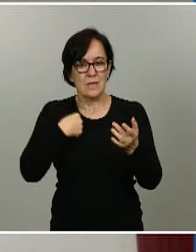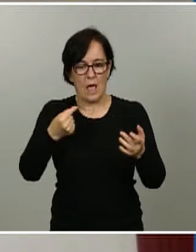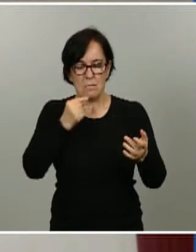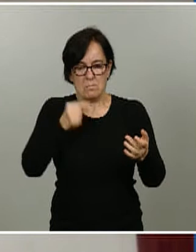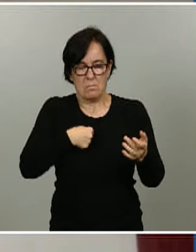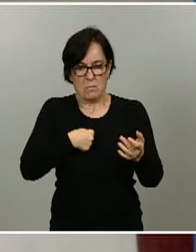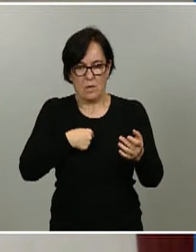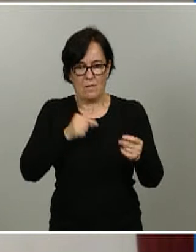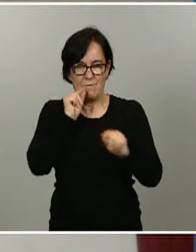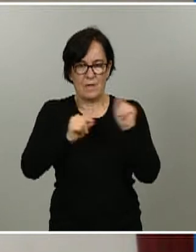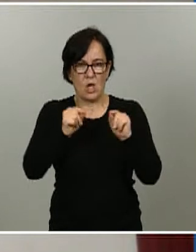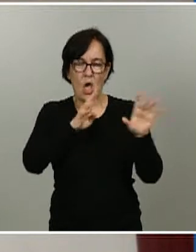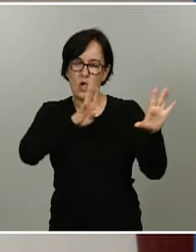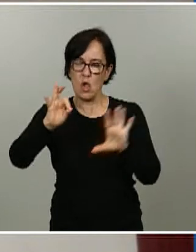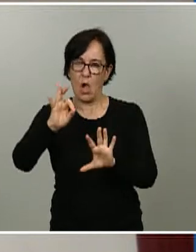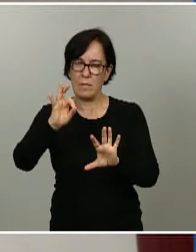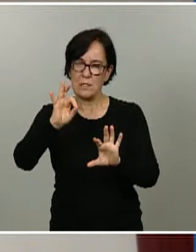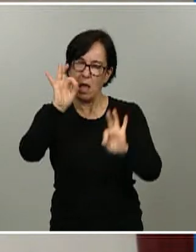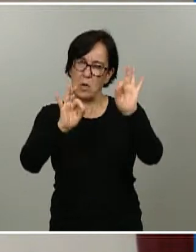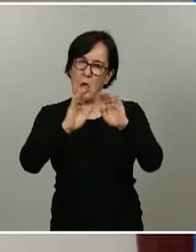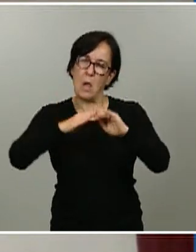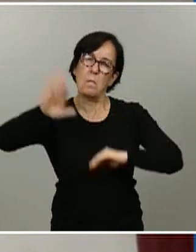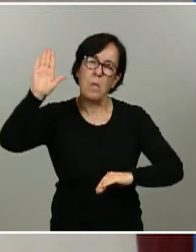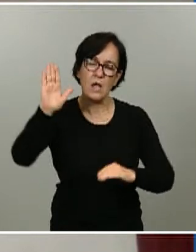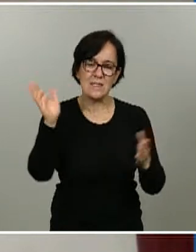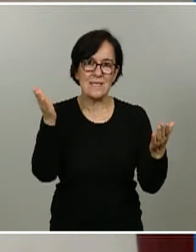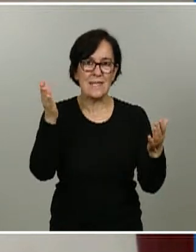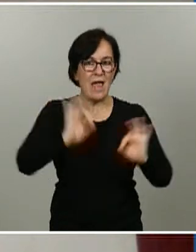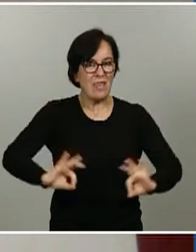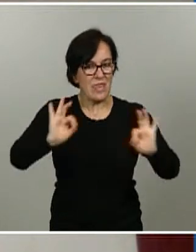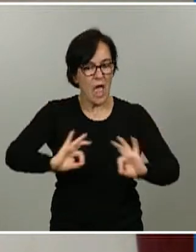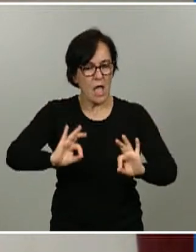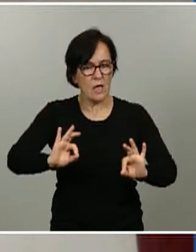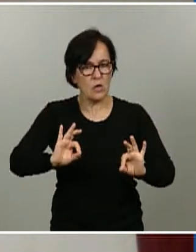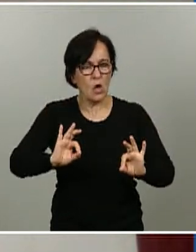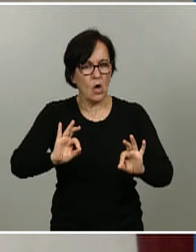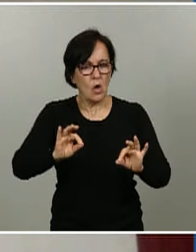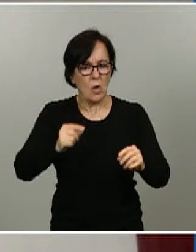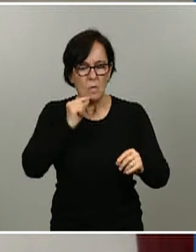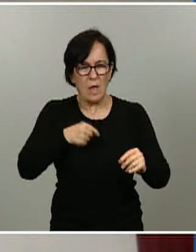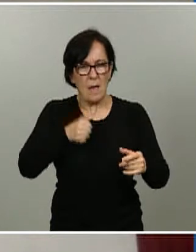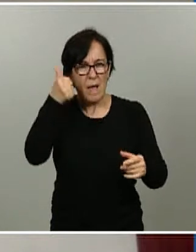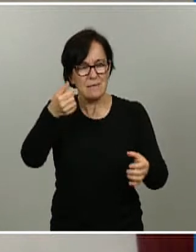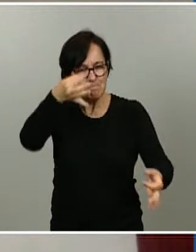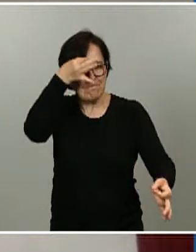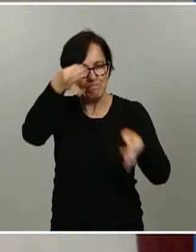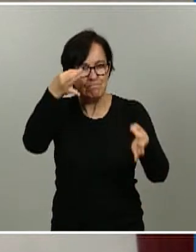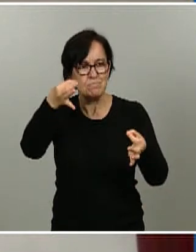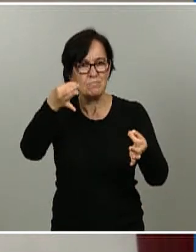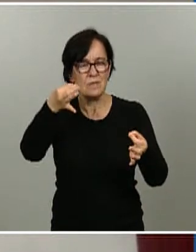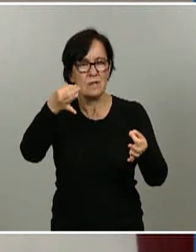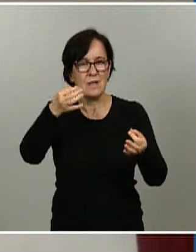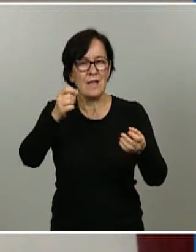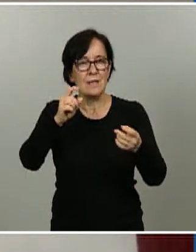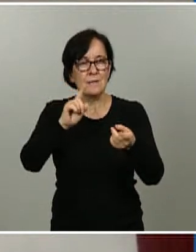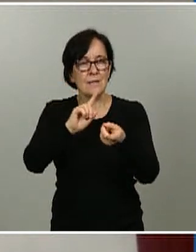casi estaría o más incluso no habría tenido contacto si se están planteando ser más estrictos con los cambios de fase y también